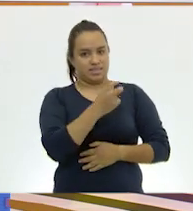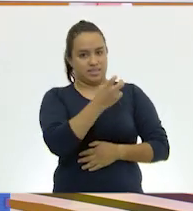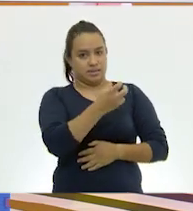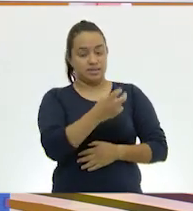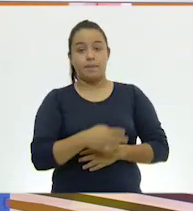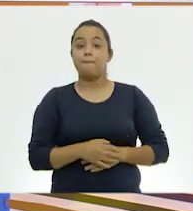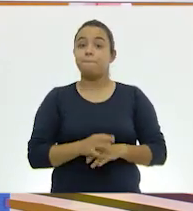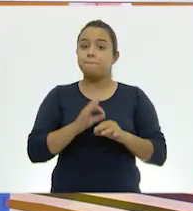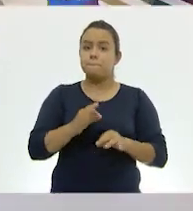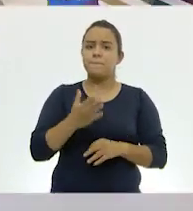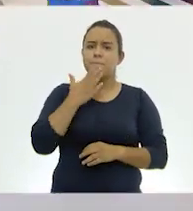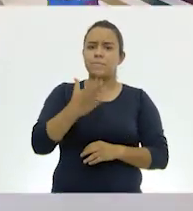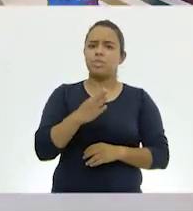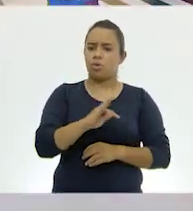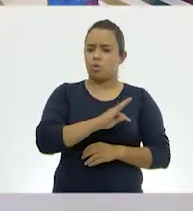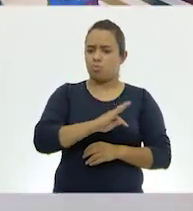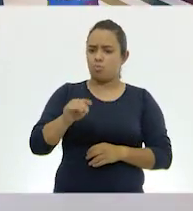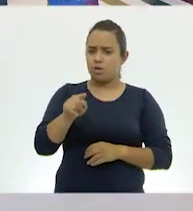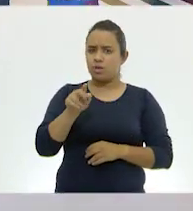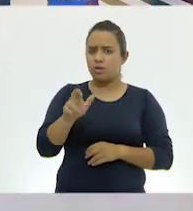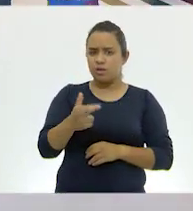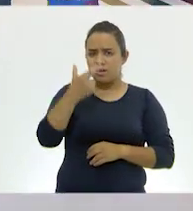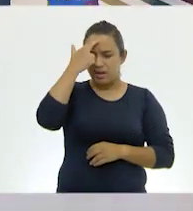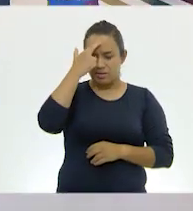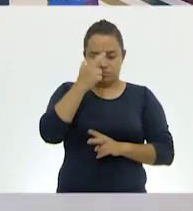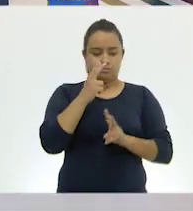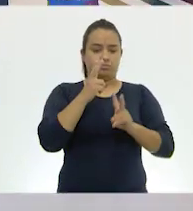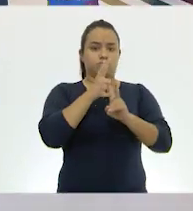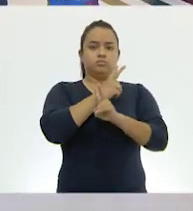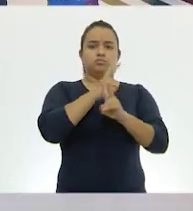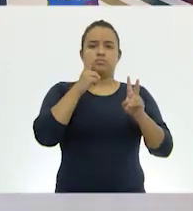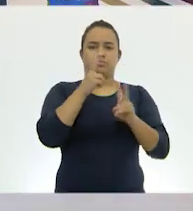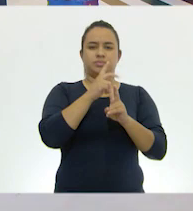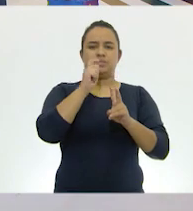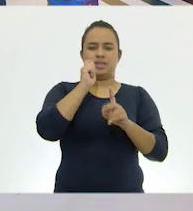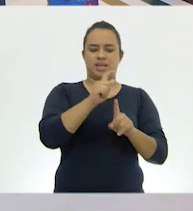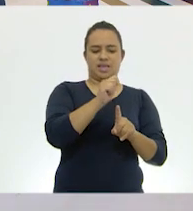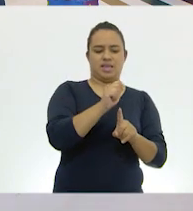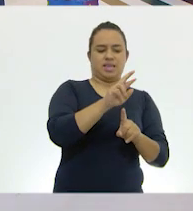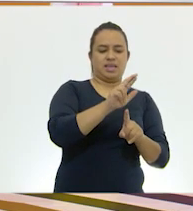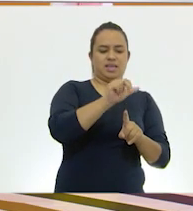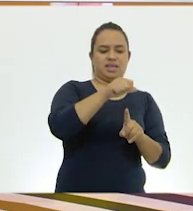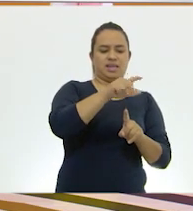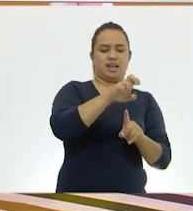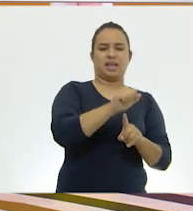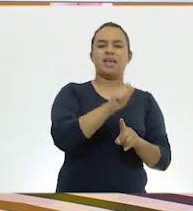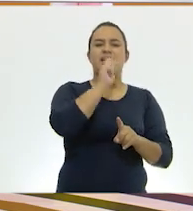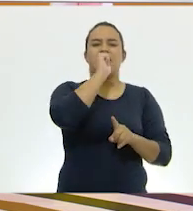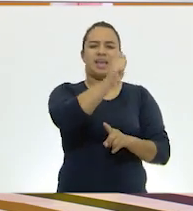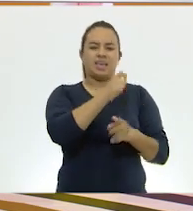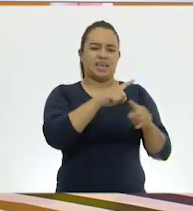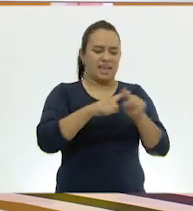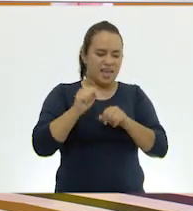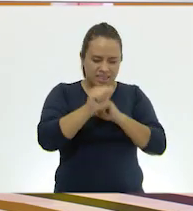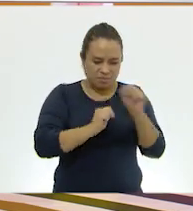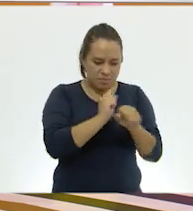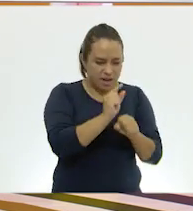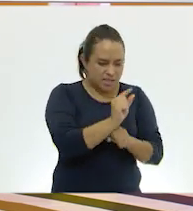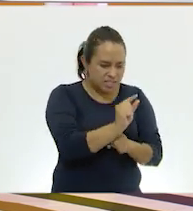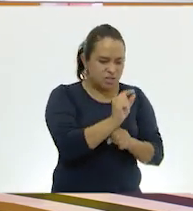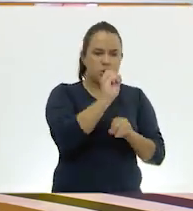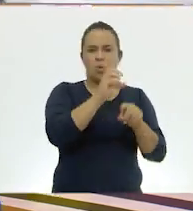entonces me podrías recordar, además de la respiración traqueal, que es la que hacen los insectos y los arácnidos,